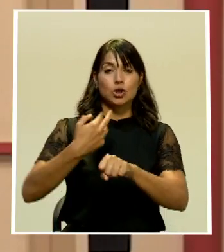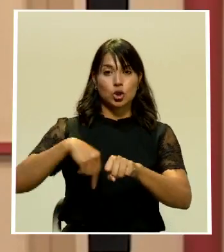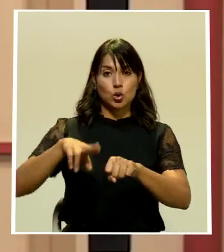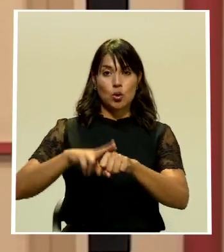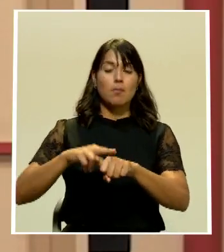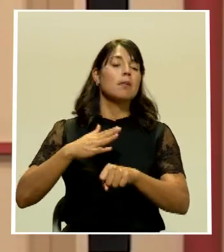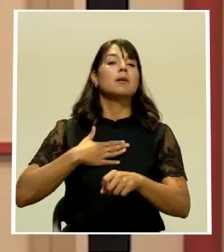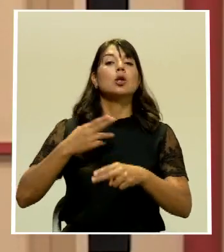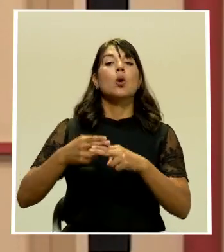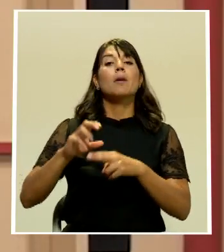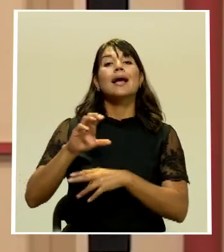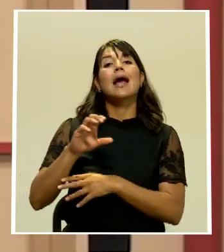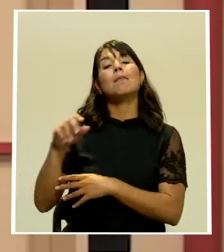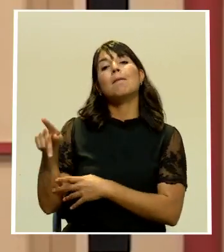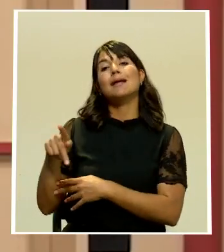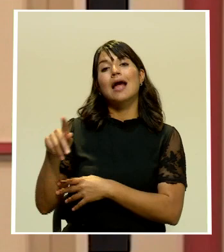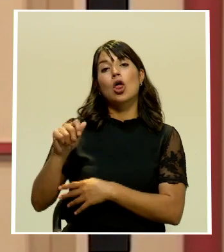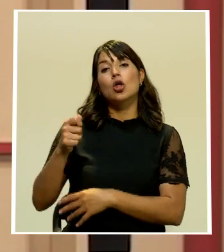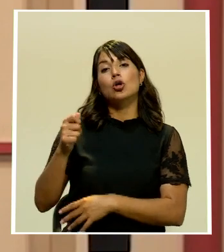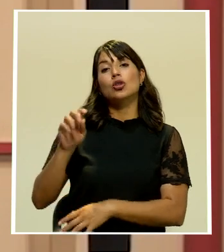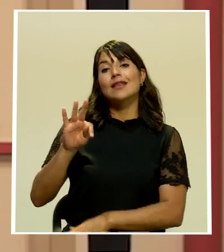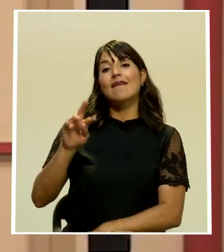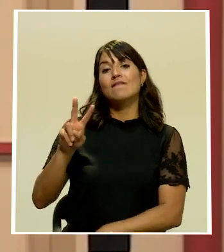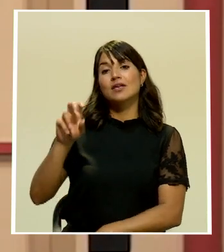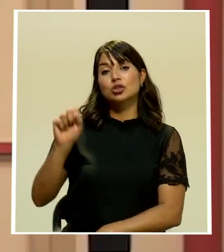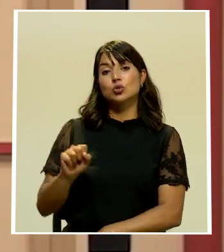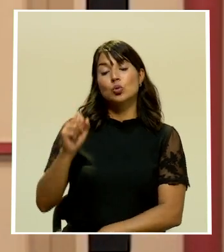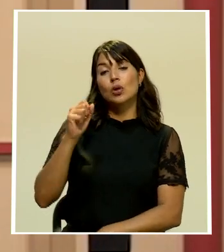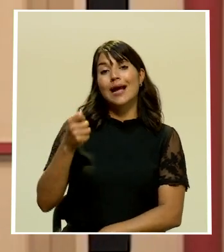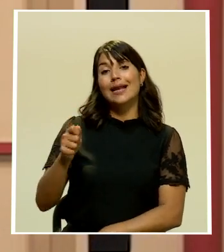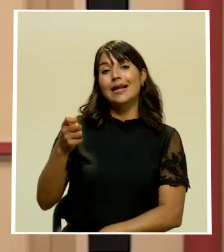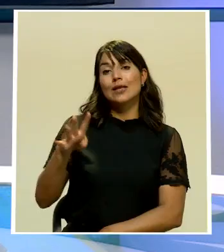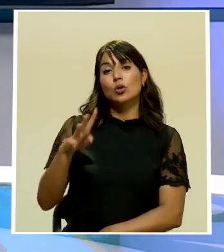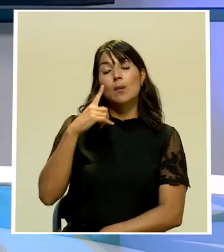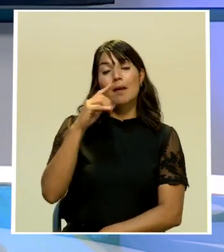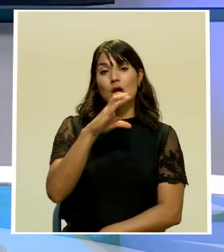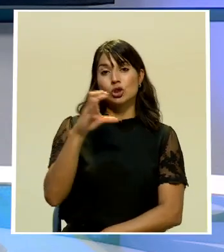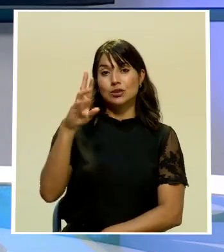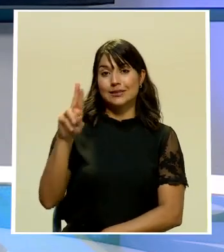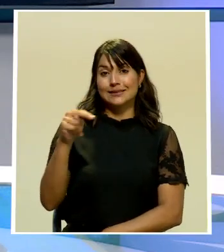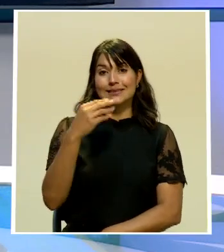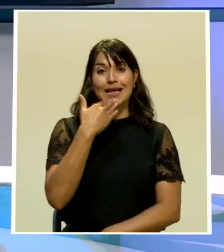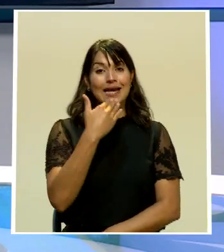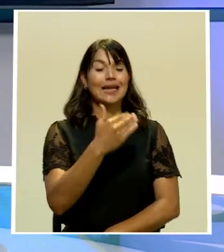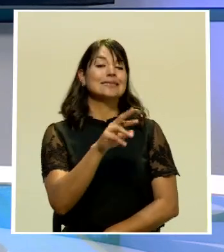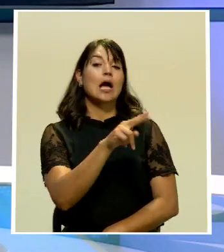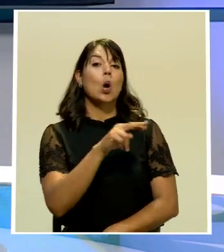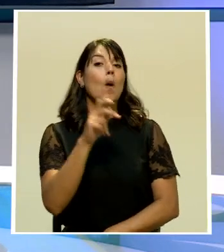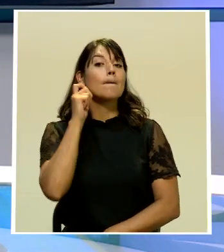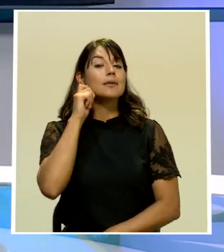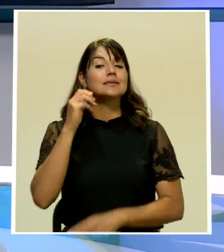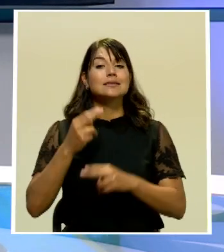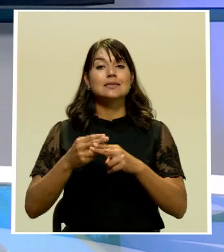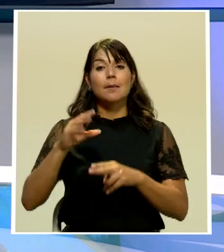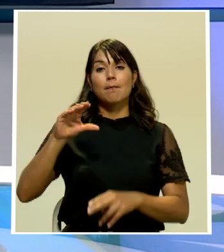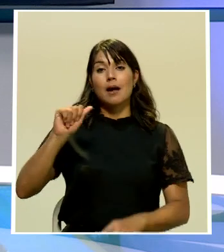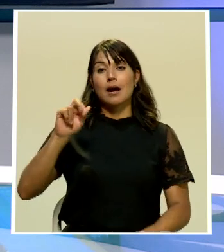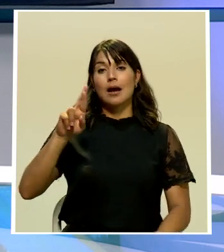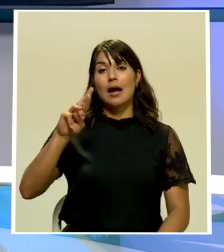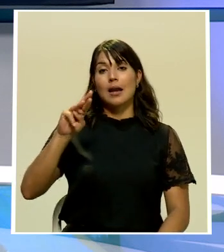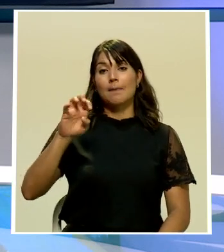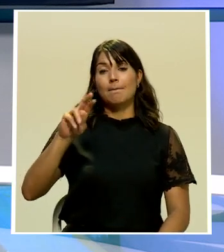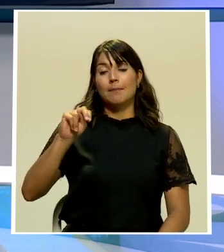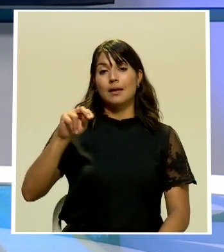de Carmen Picado, de TV Sur, Canal 14, para Costa Rica Noticias. Gracias a nuestra compañera Carmen Picado.